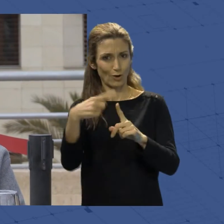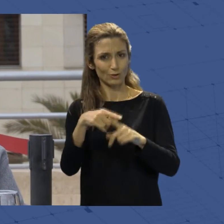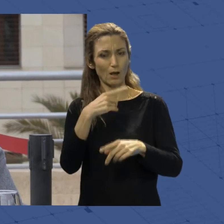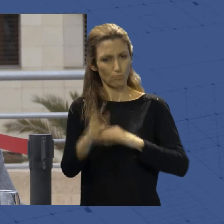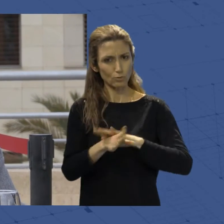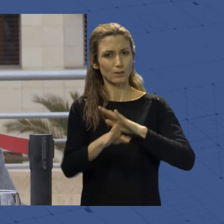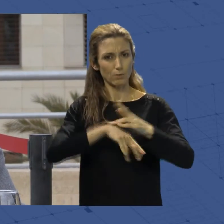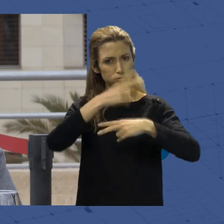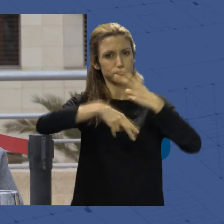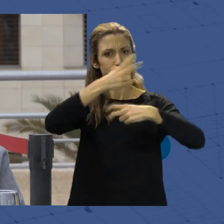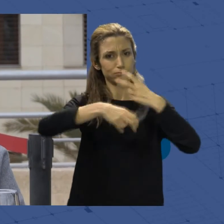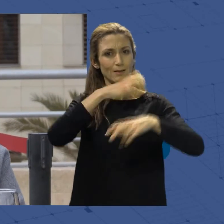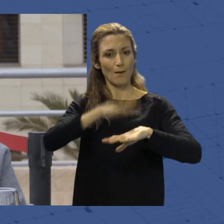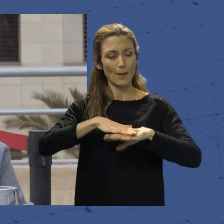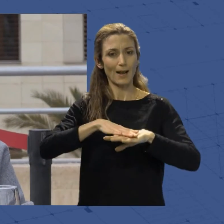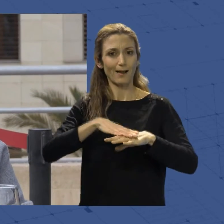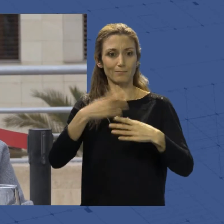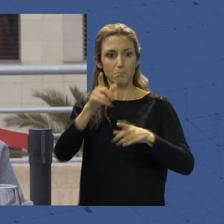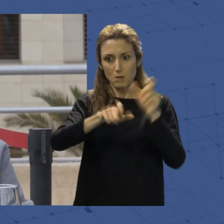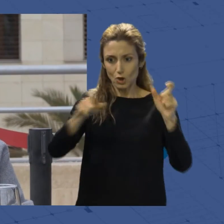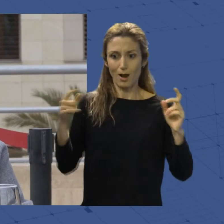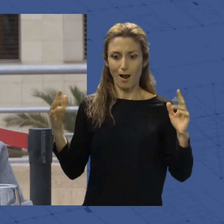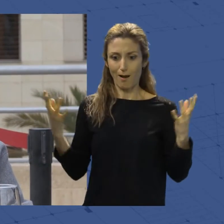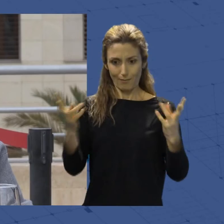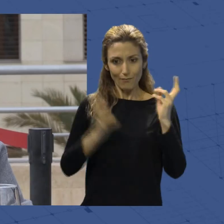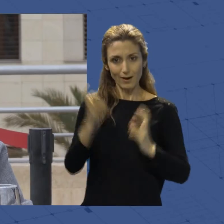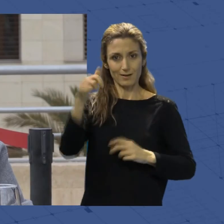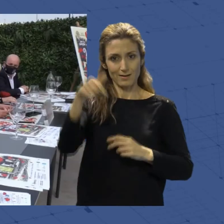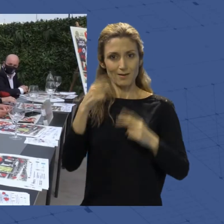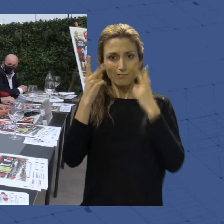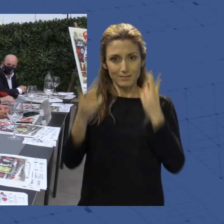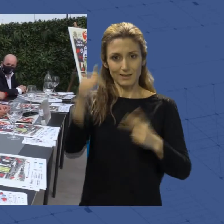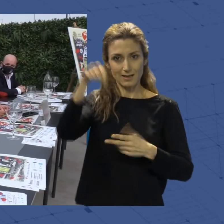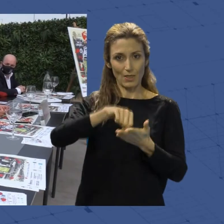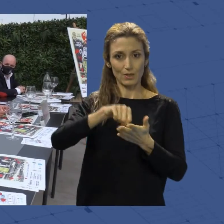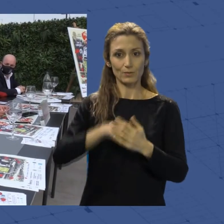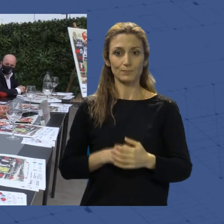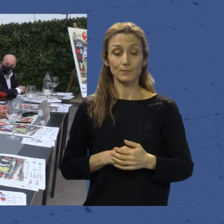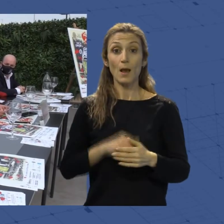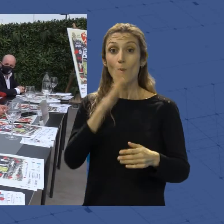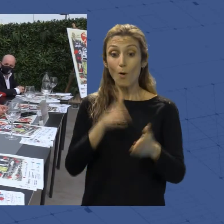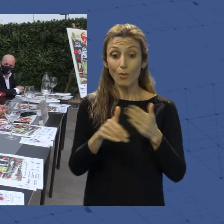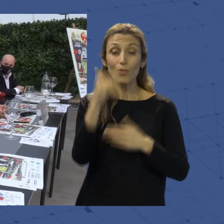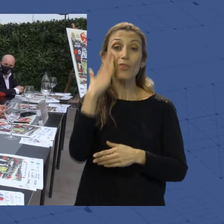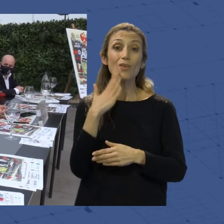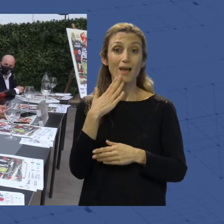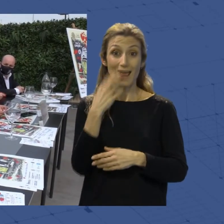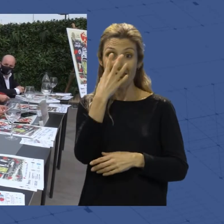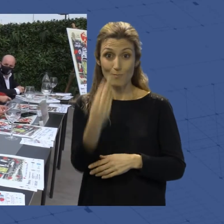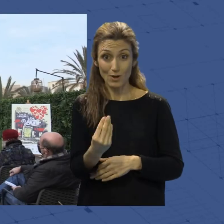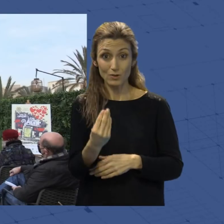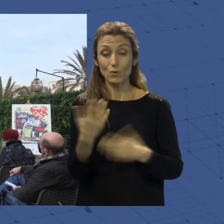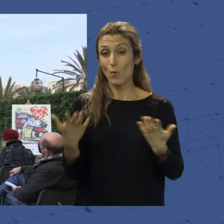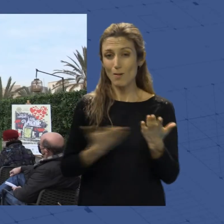estaremos haciendo cosas para que la gente venga para acá, para el centro. Y para el Día de los Enamorados la propuesta es